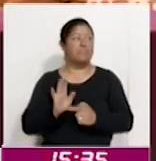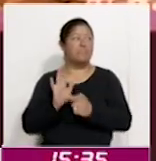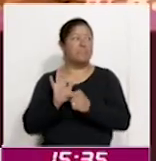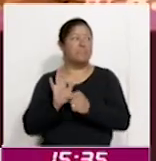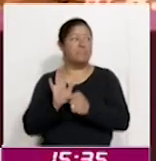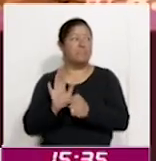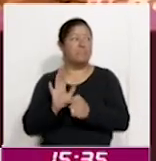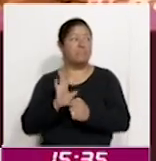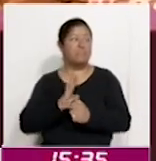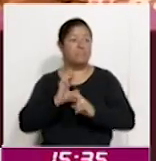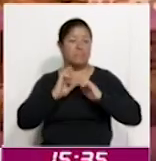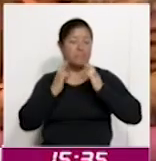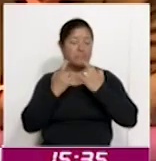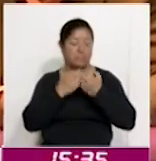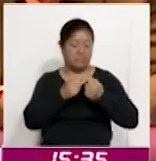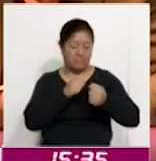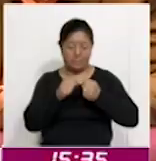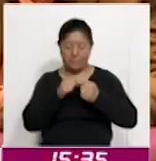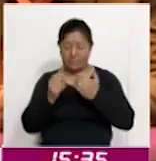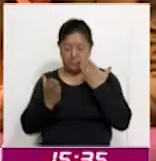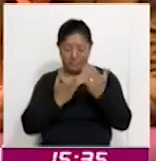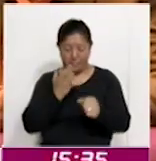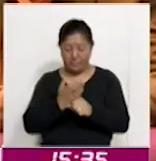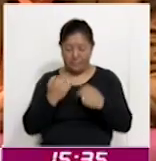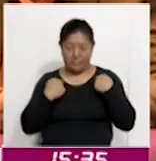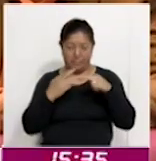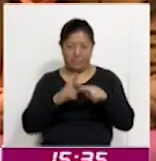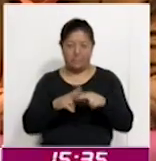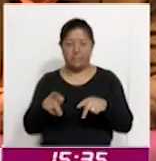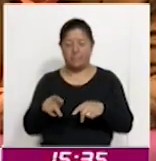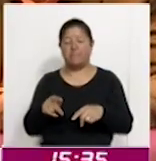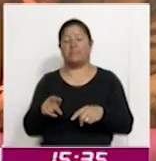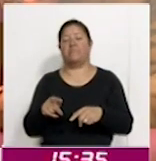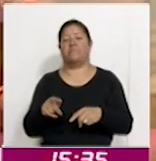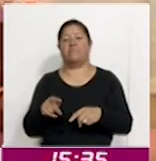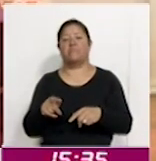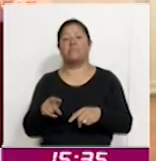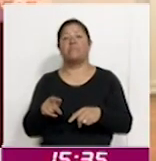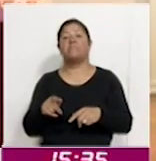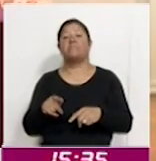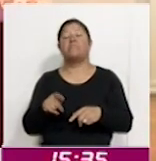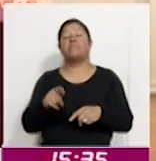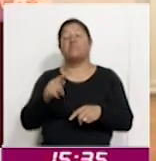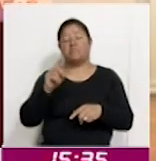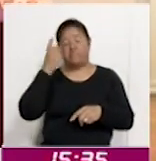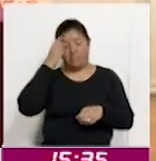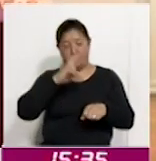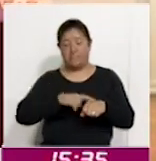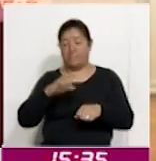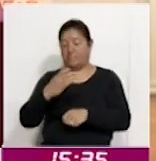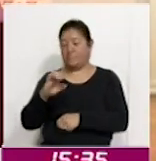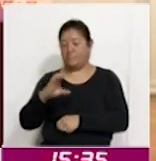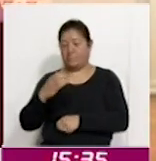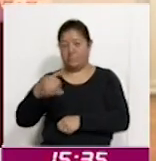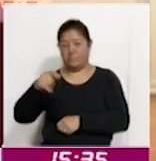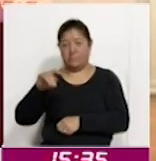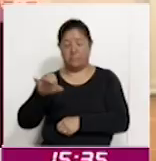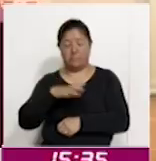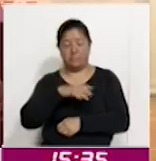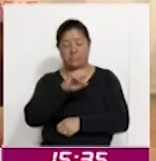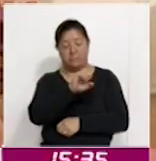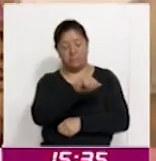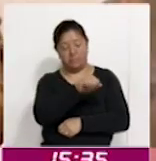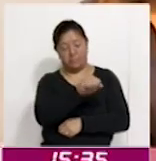En rueda de prensa, estudiantes, docentes y directivos del Colegio de Estudios Científicos y Tecnológicos del Estado, CECITE, y de Educación Media Superior a Distancia,